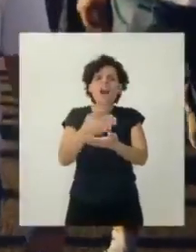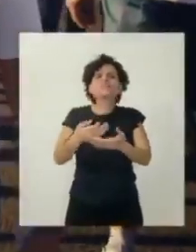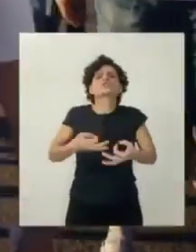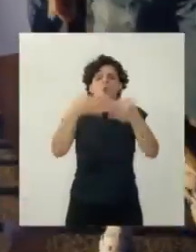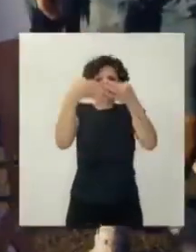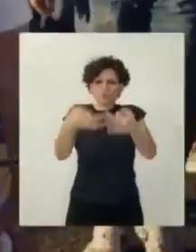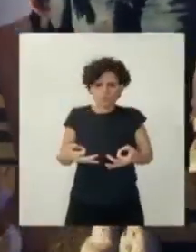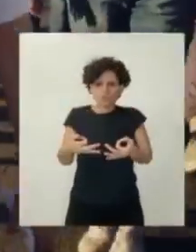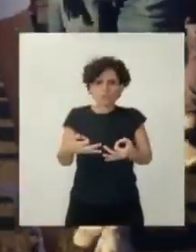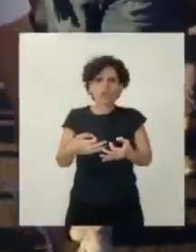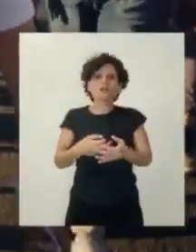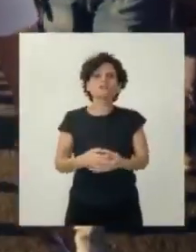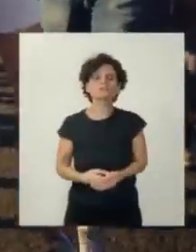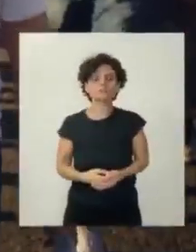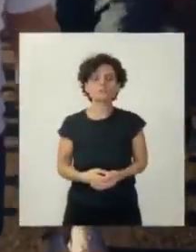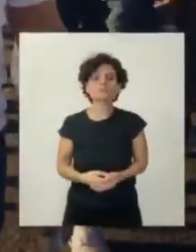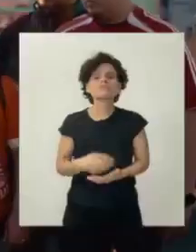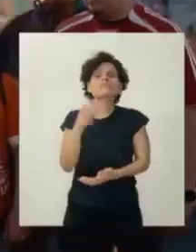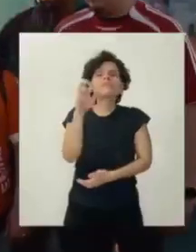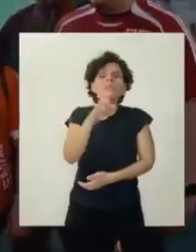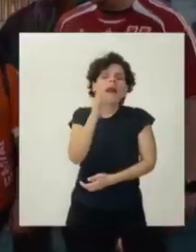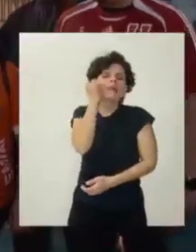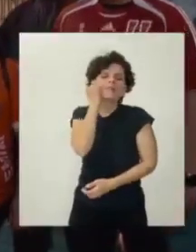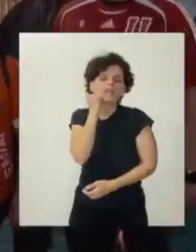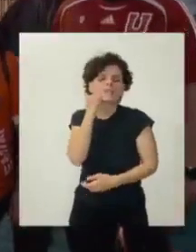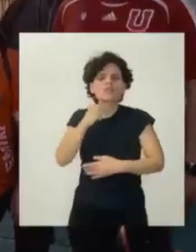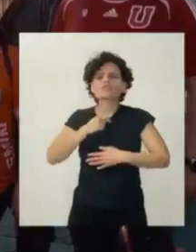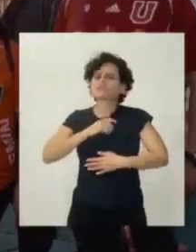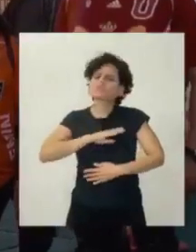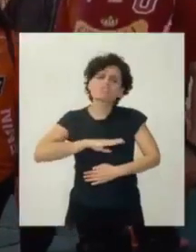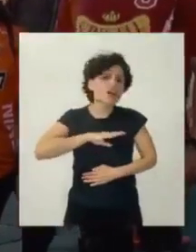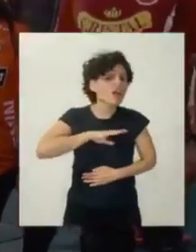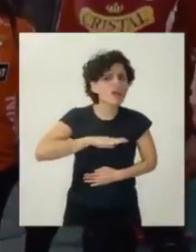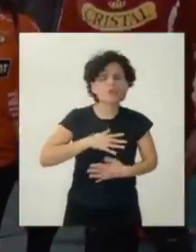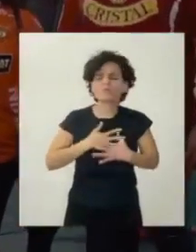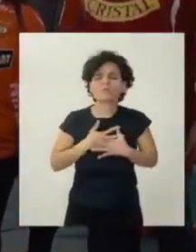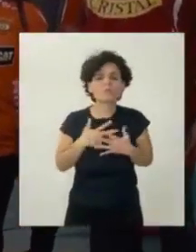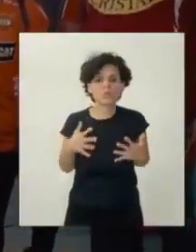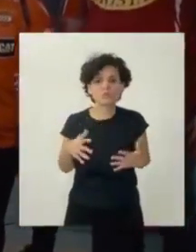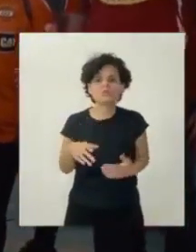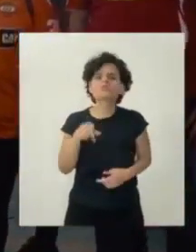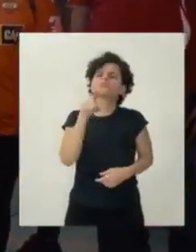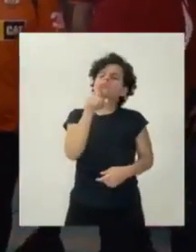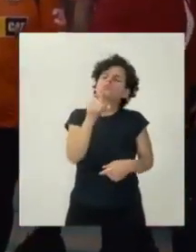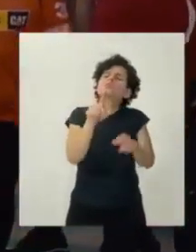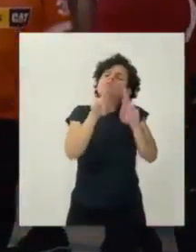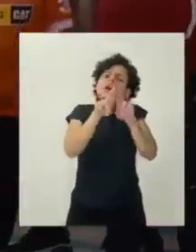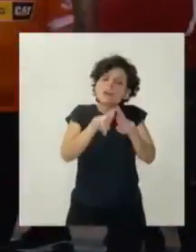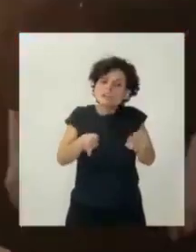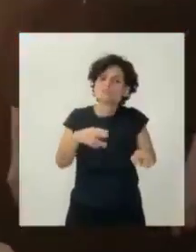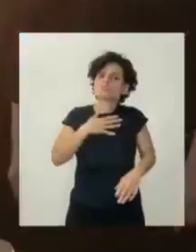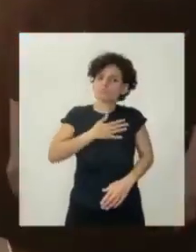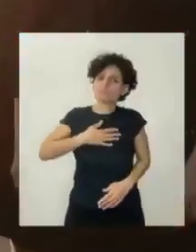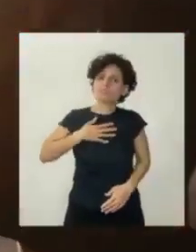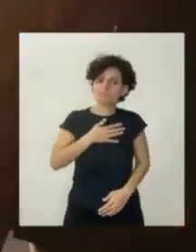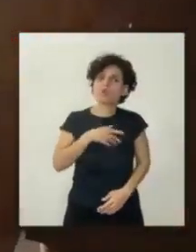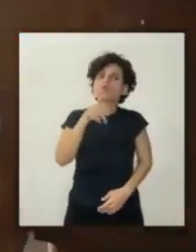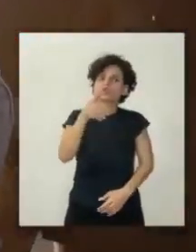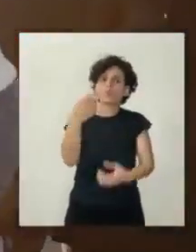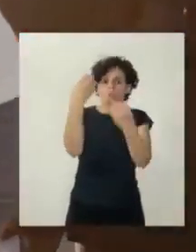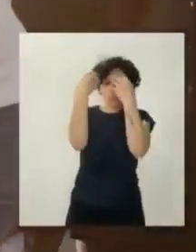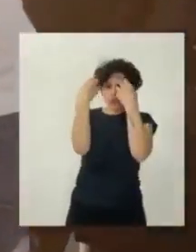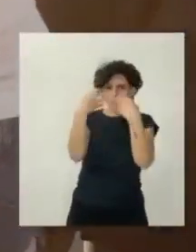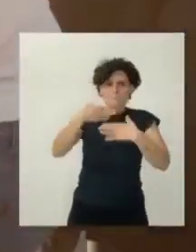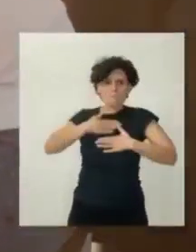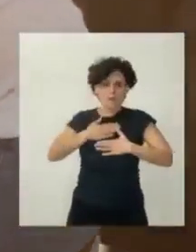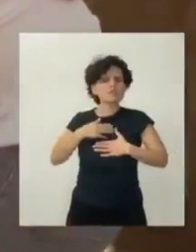hasta que se haga justicia. Papito, yo te echo mucho de menos pero quiero que estés tranquilo porque